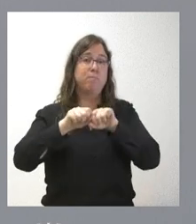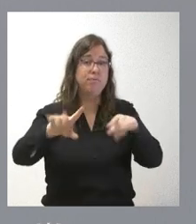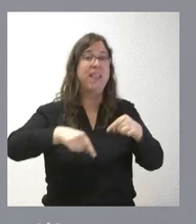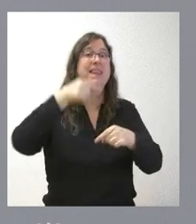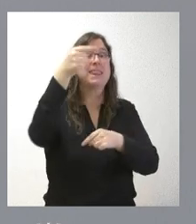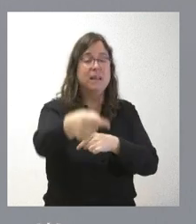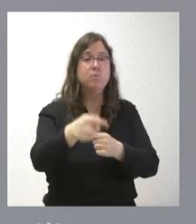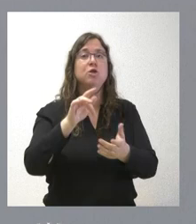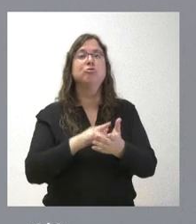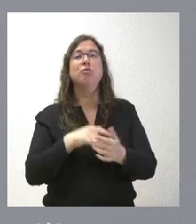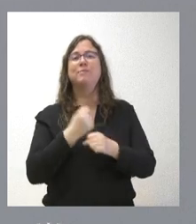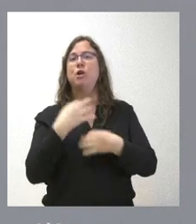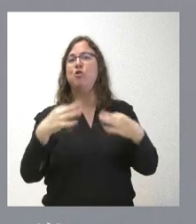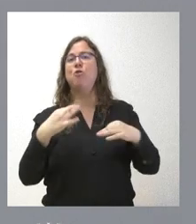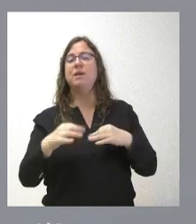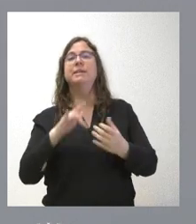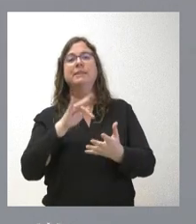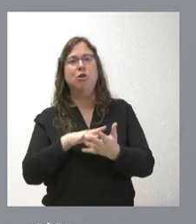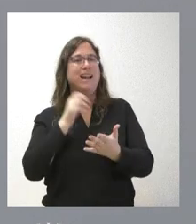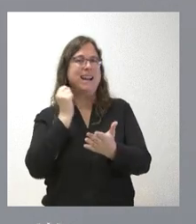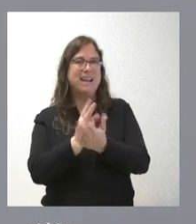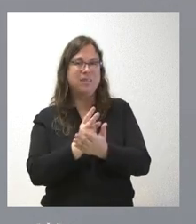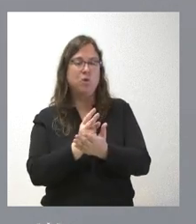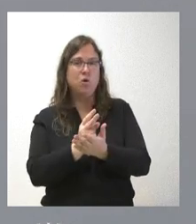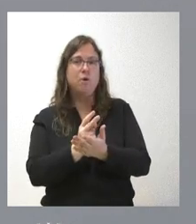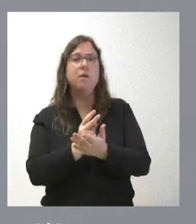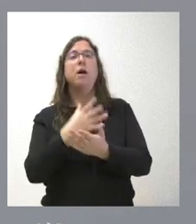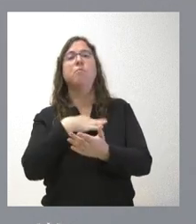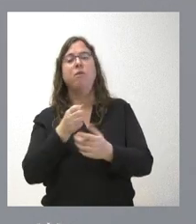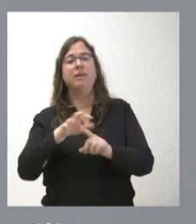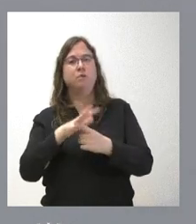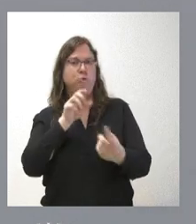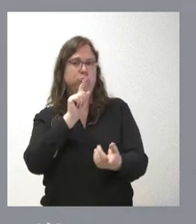recuperar los datos de actividad ordinaria, pues tenemos el reto de poder abordar esta realidad.